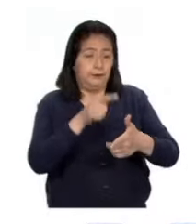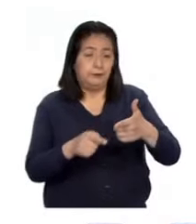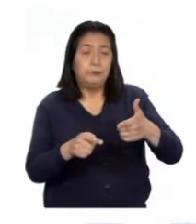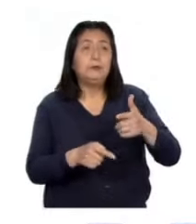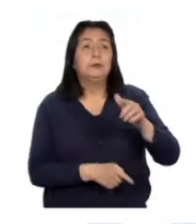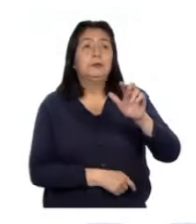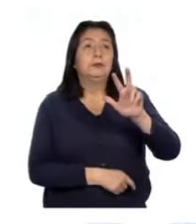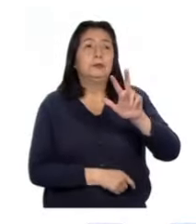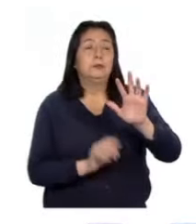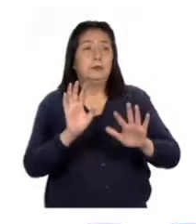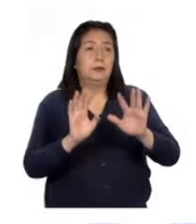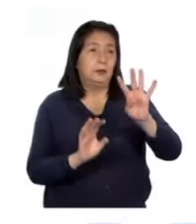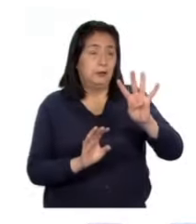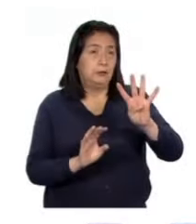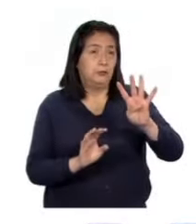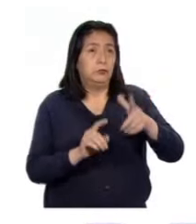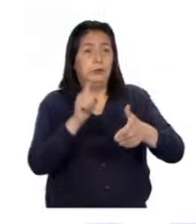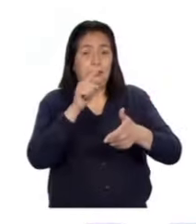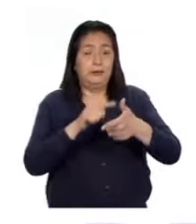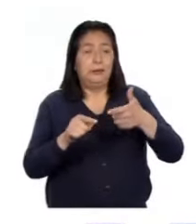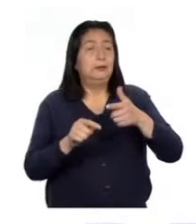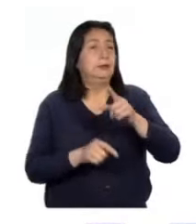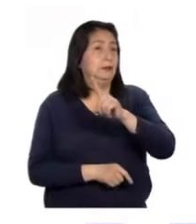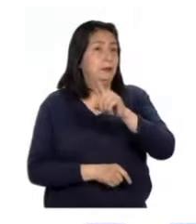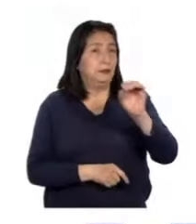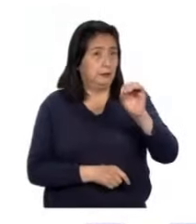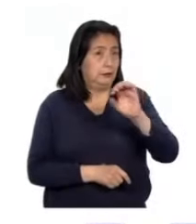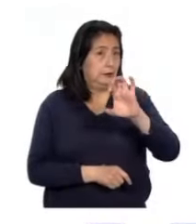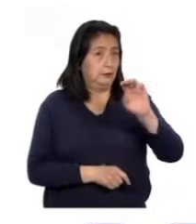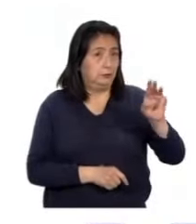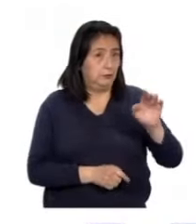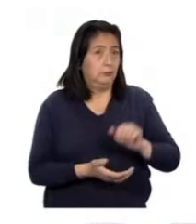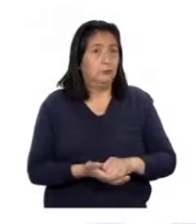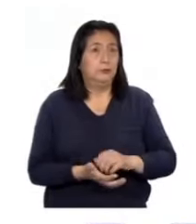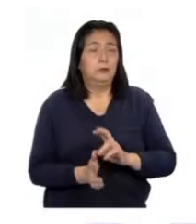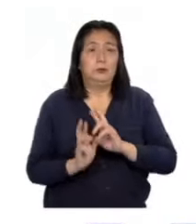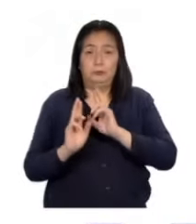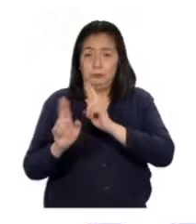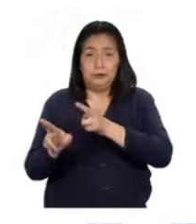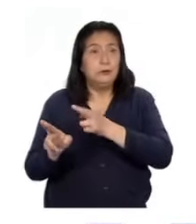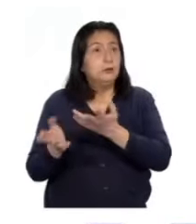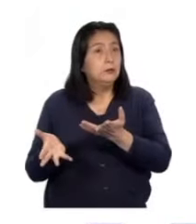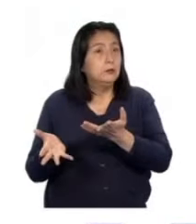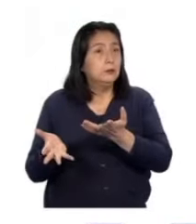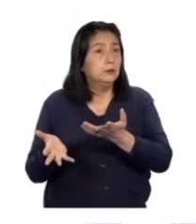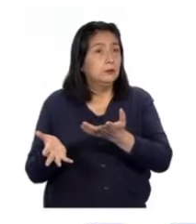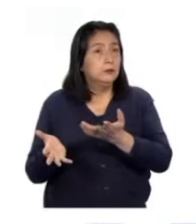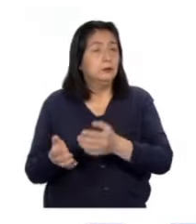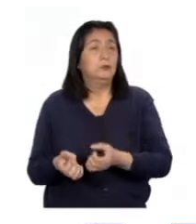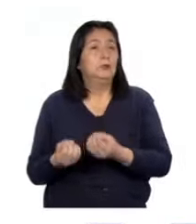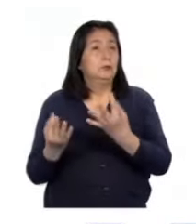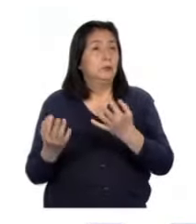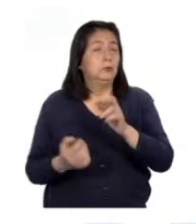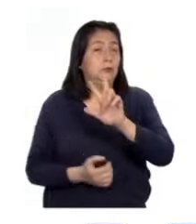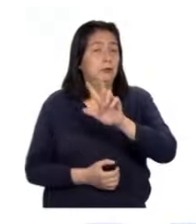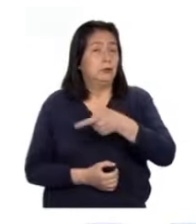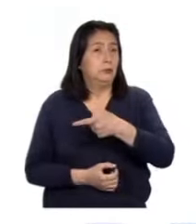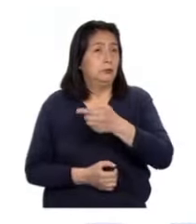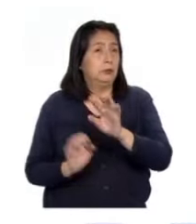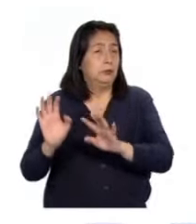314 centímetros entre 100 centímetros. El resultado es 3